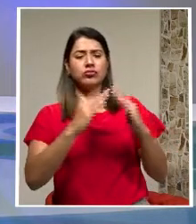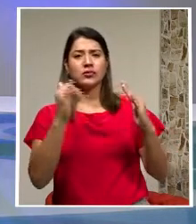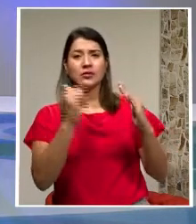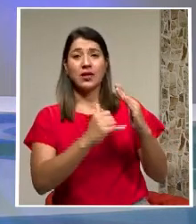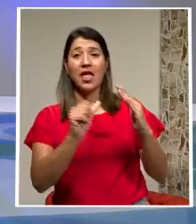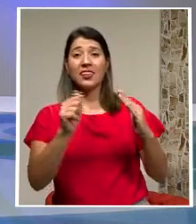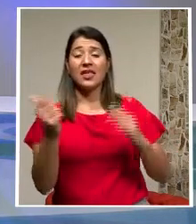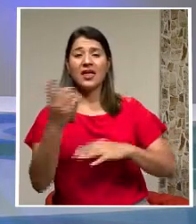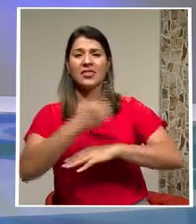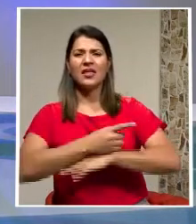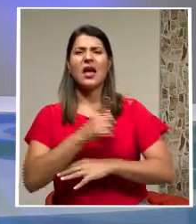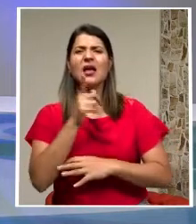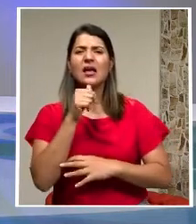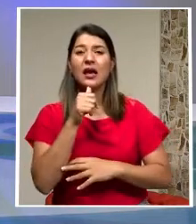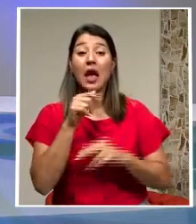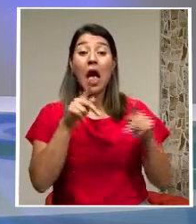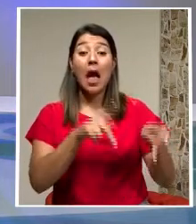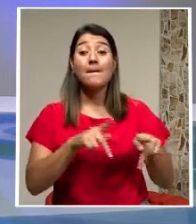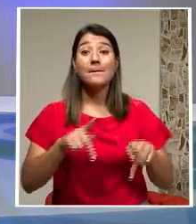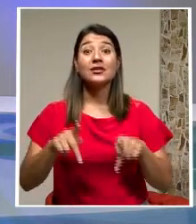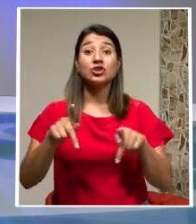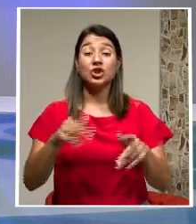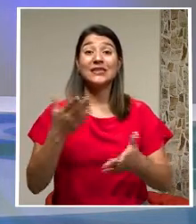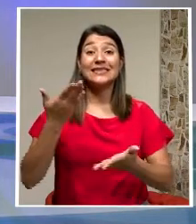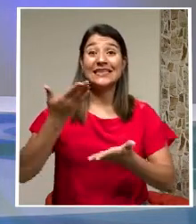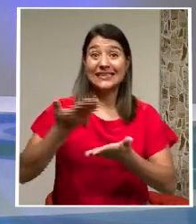A los que llegan Desde Brasil